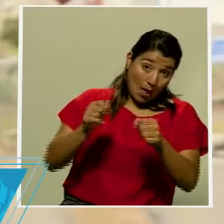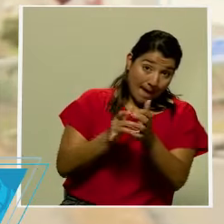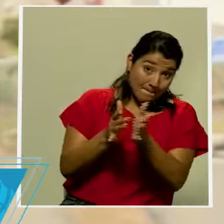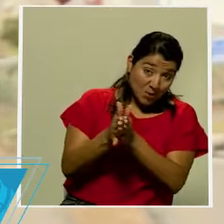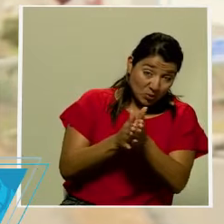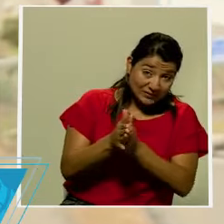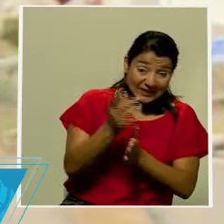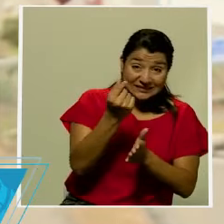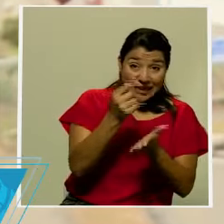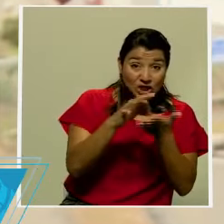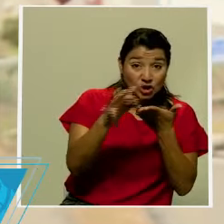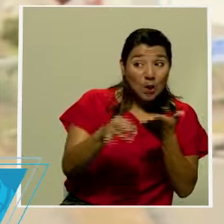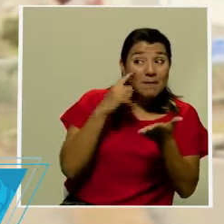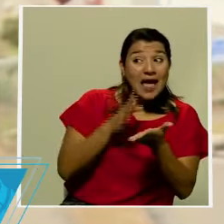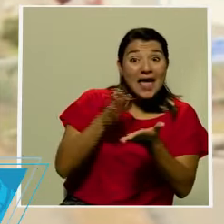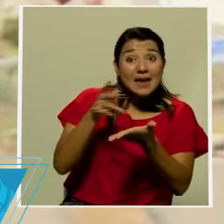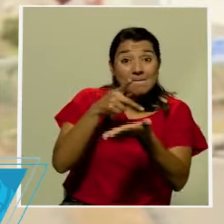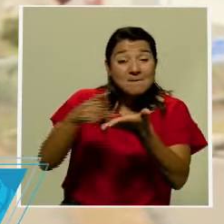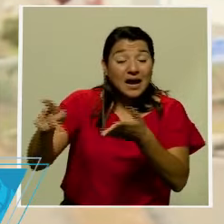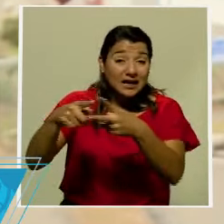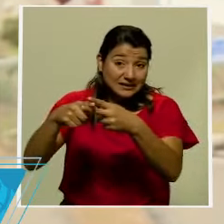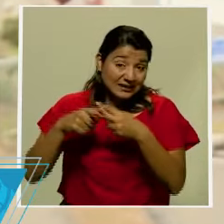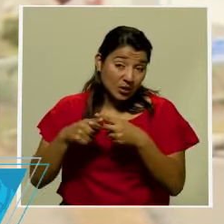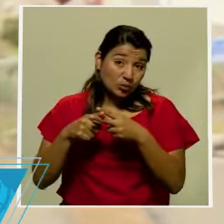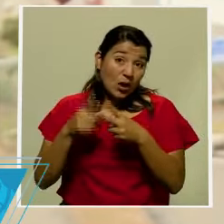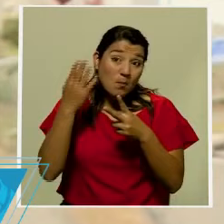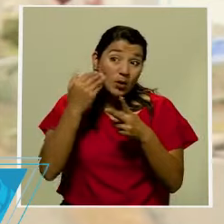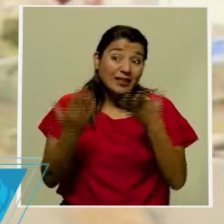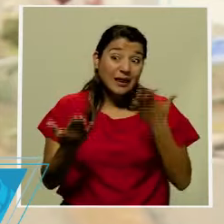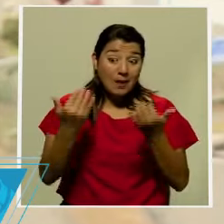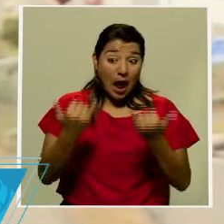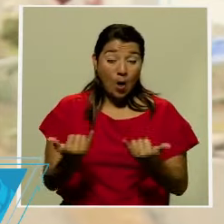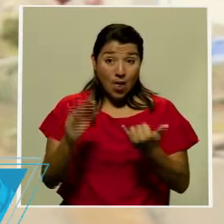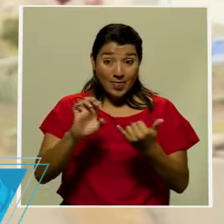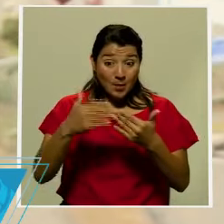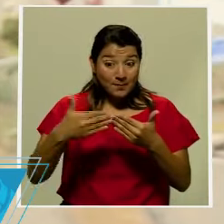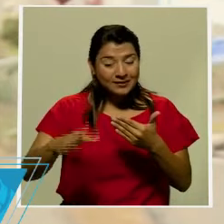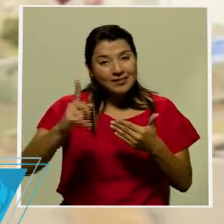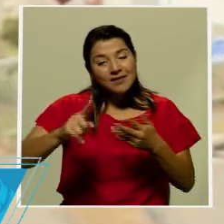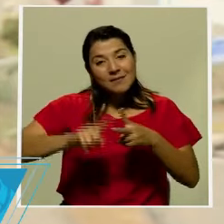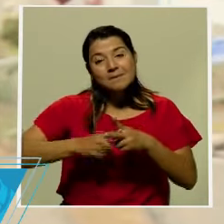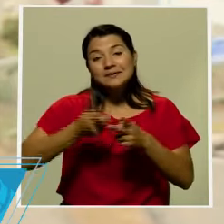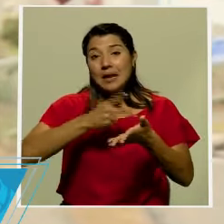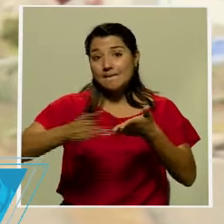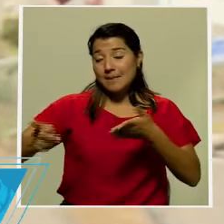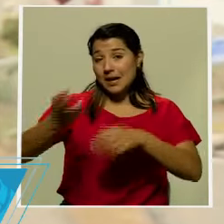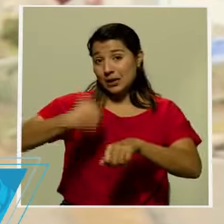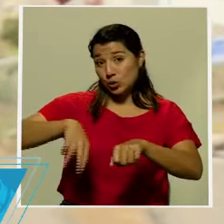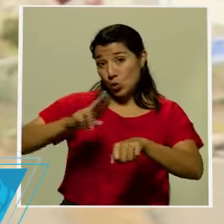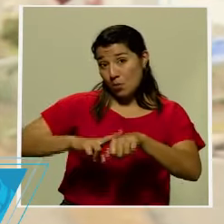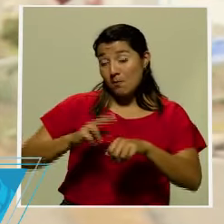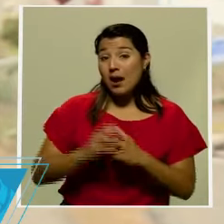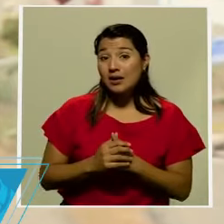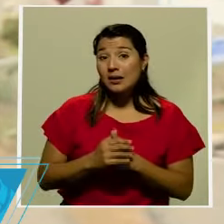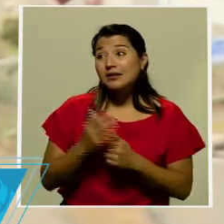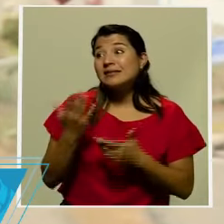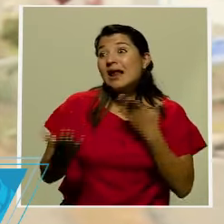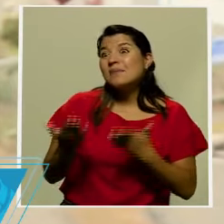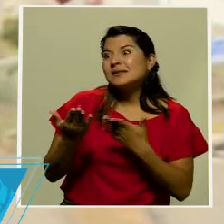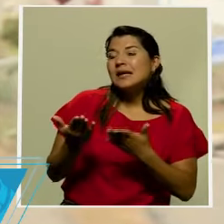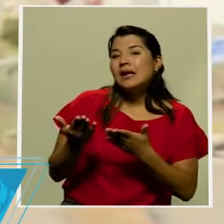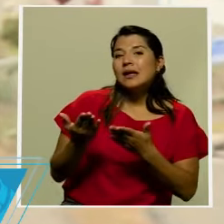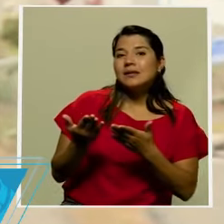de las deudas que tenemos. Los particularmente deberíamos utilizarlo para amortizar las que tienen plazos más cortos y tasas de interés más altas.